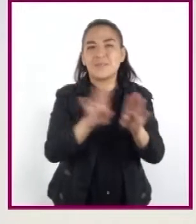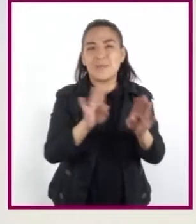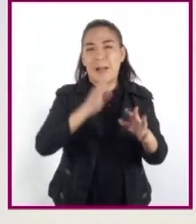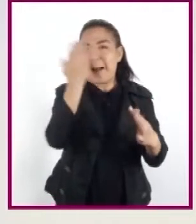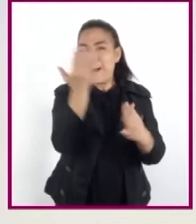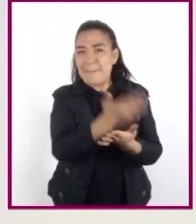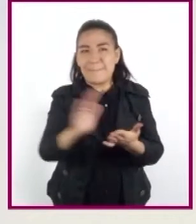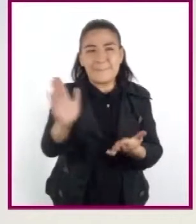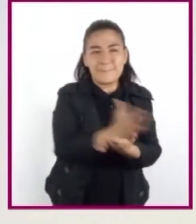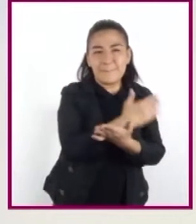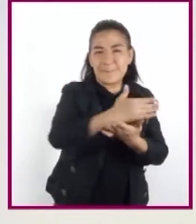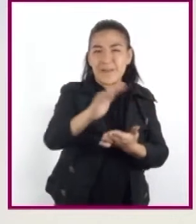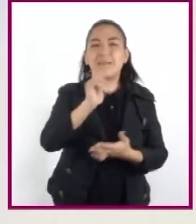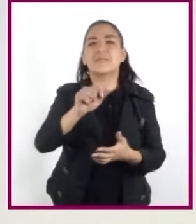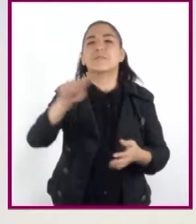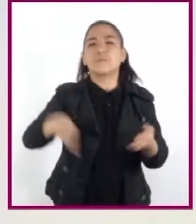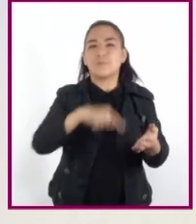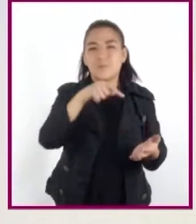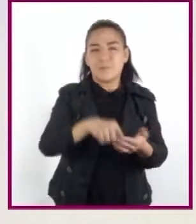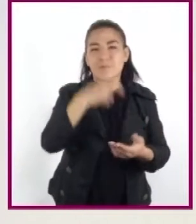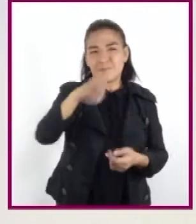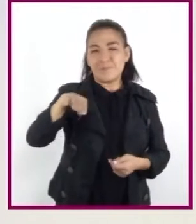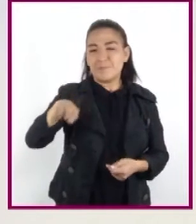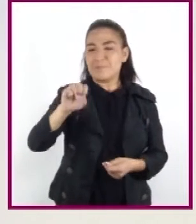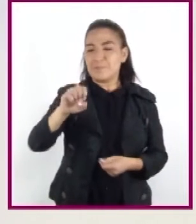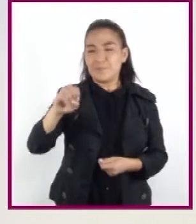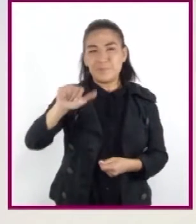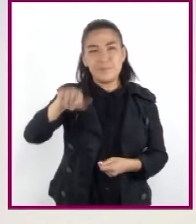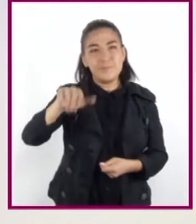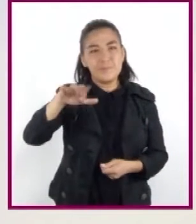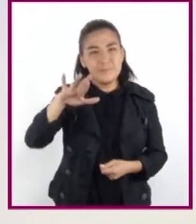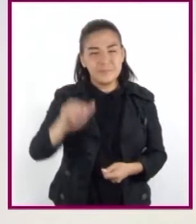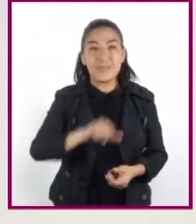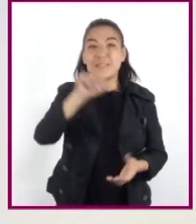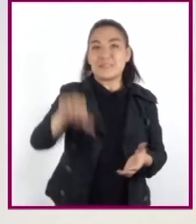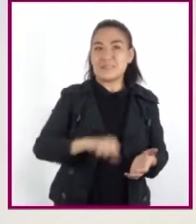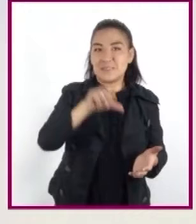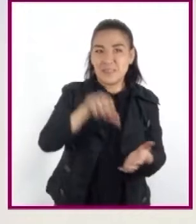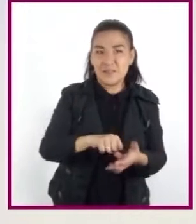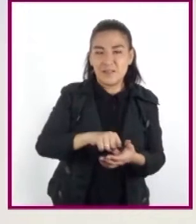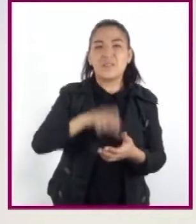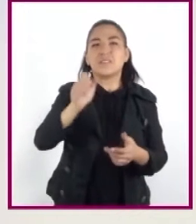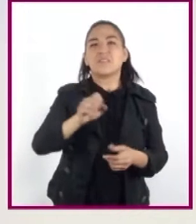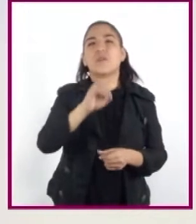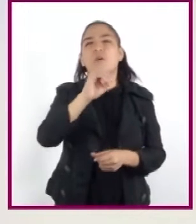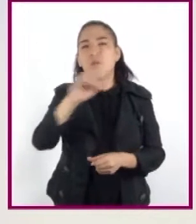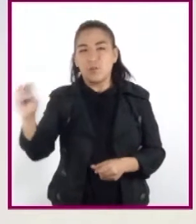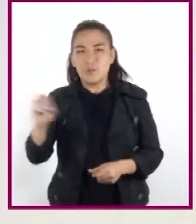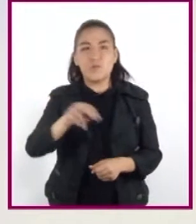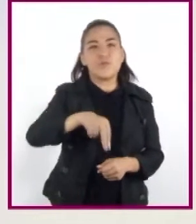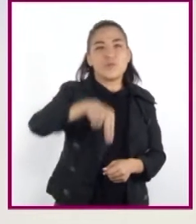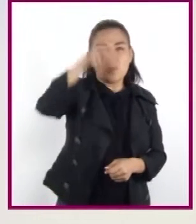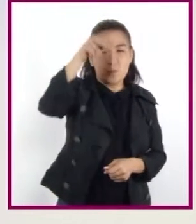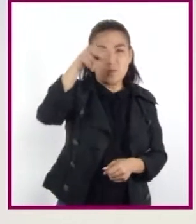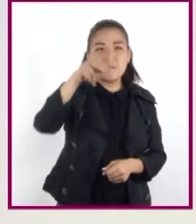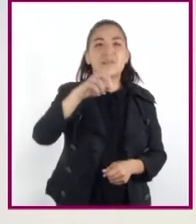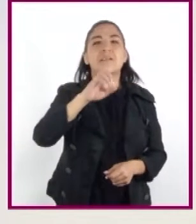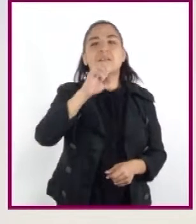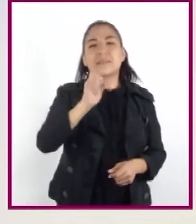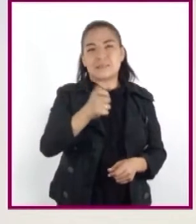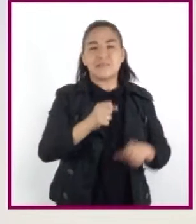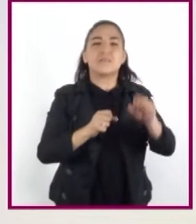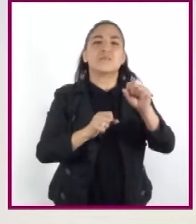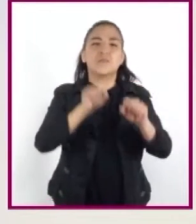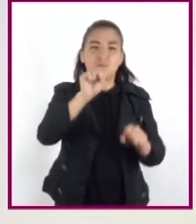particular de cada área de Mesoamérica, centro, occidente, golfo, norte, Oaxaca y